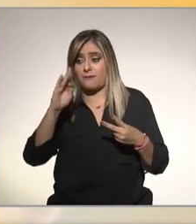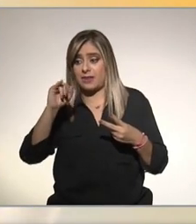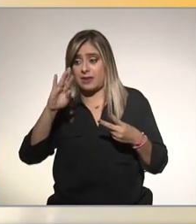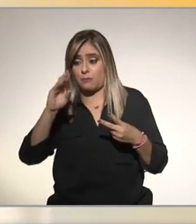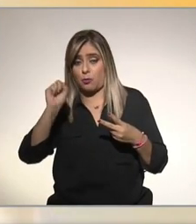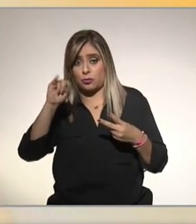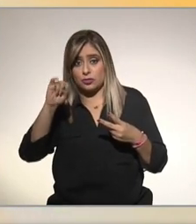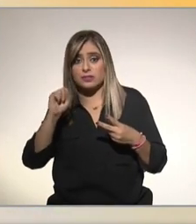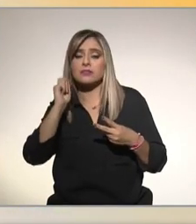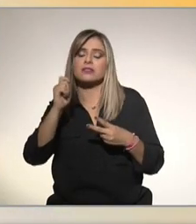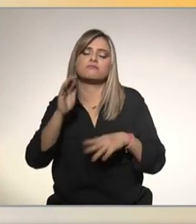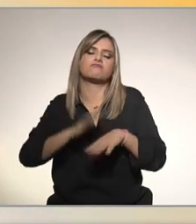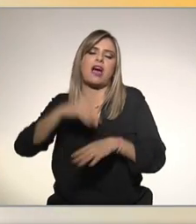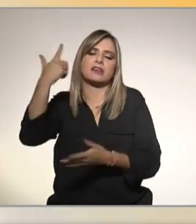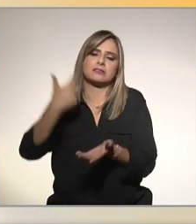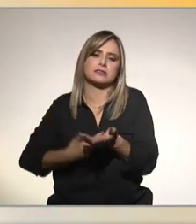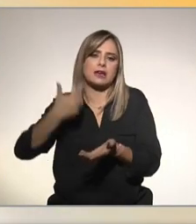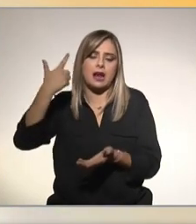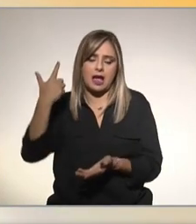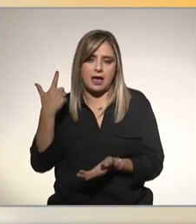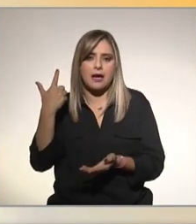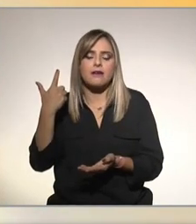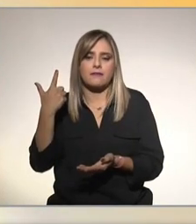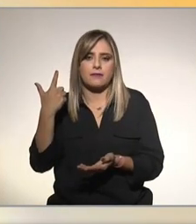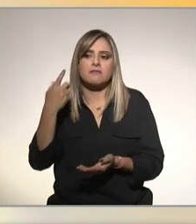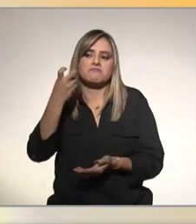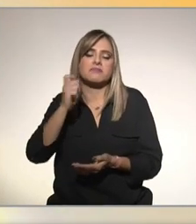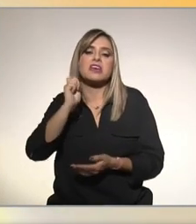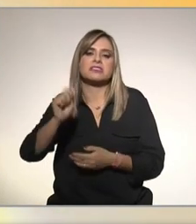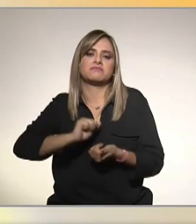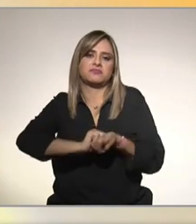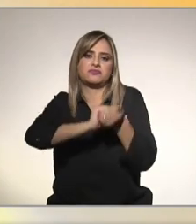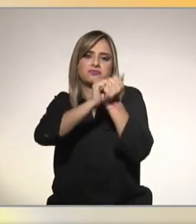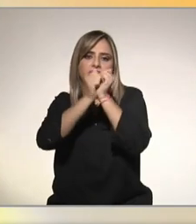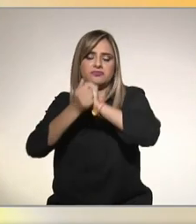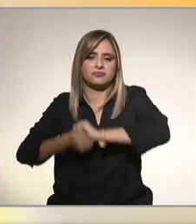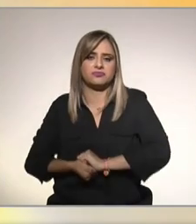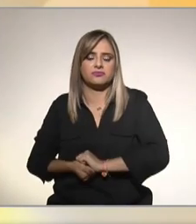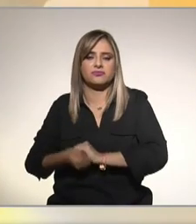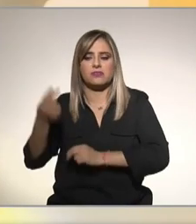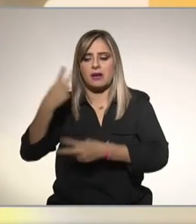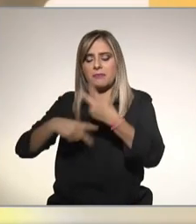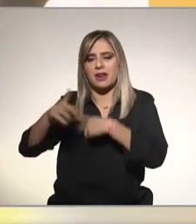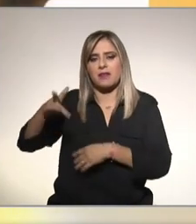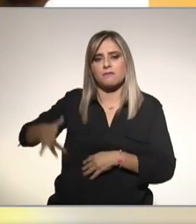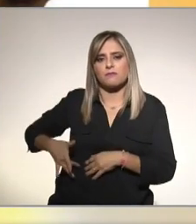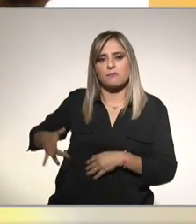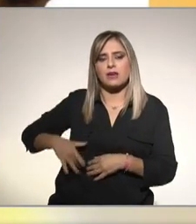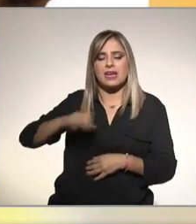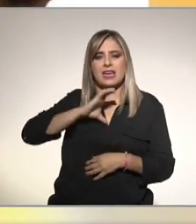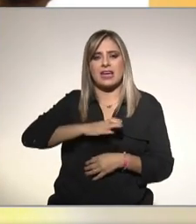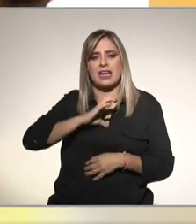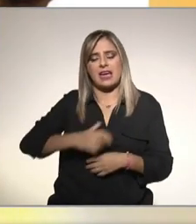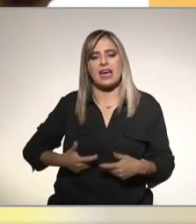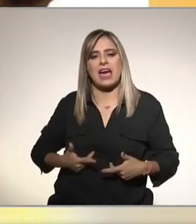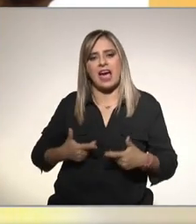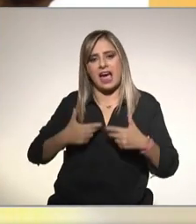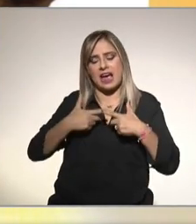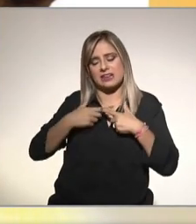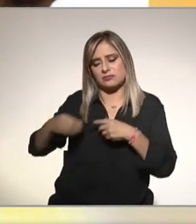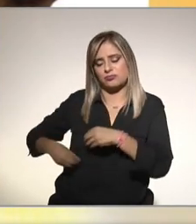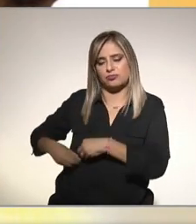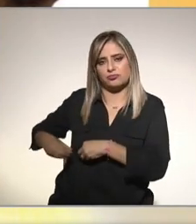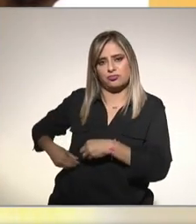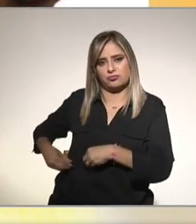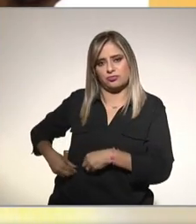el rango de más alteración que puede ya hablarnos de puentes de fibrina de nódulos de regeneración pequeños y grandes o nos